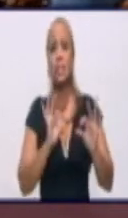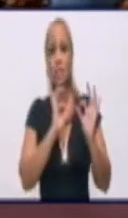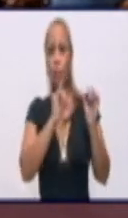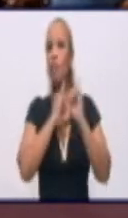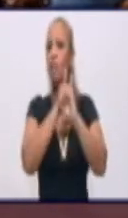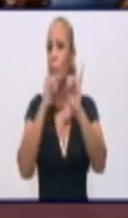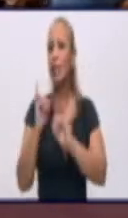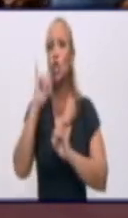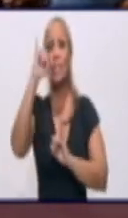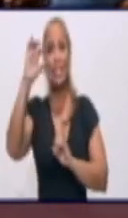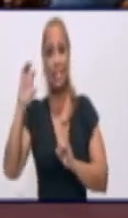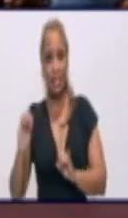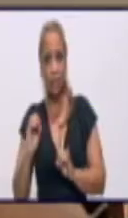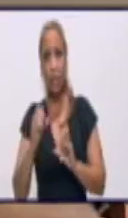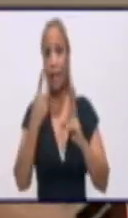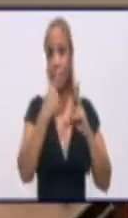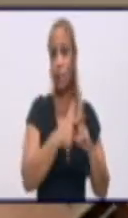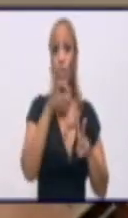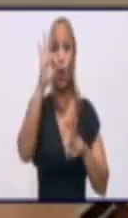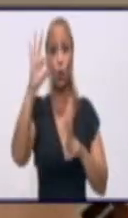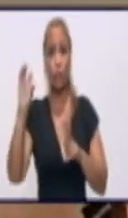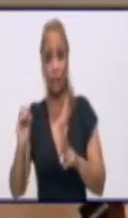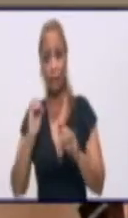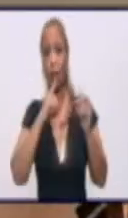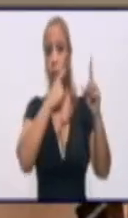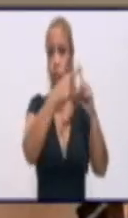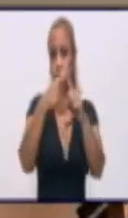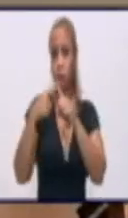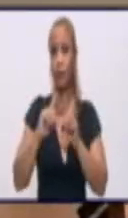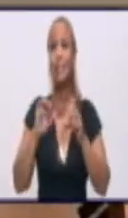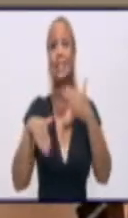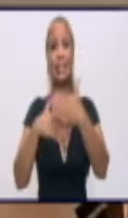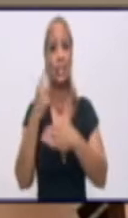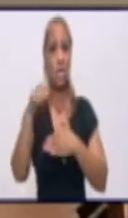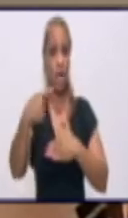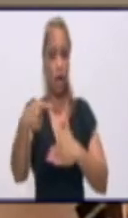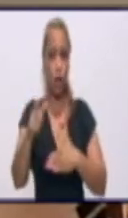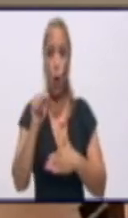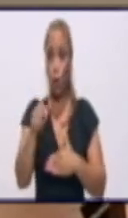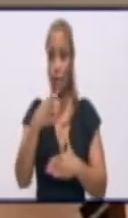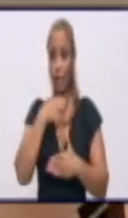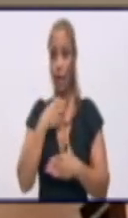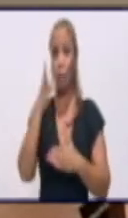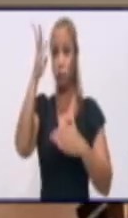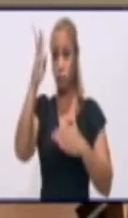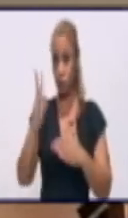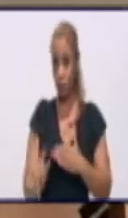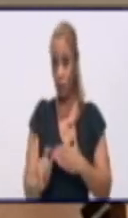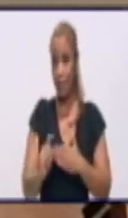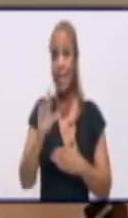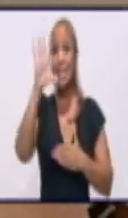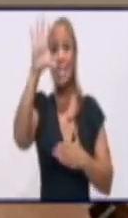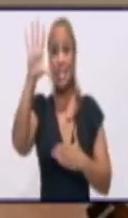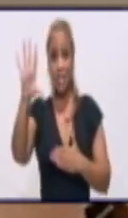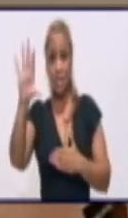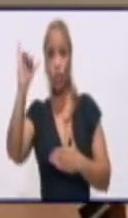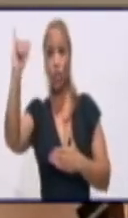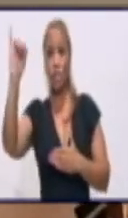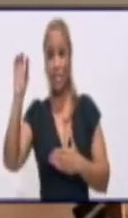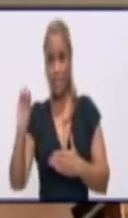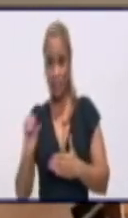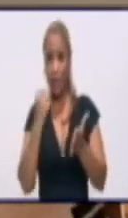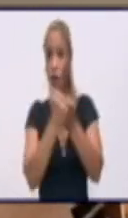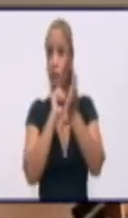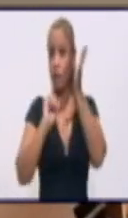80 casos diarios. Y uno los va sumando y, por ejemplo, hoy tenemos la cifra de 560 confirmados activos